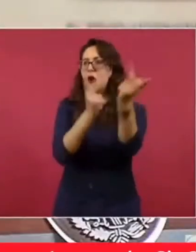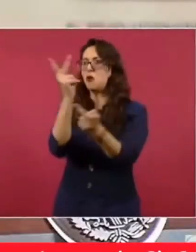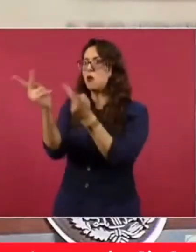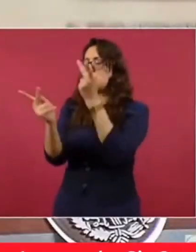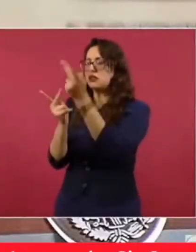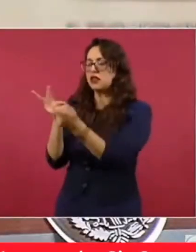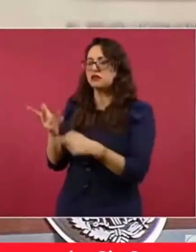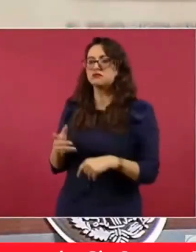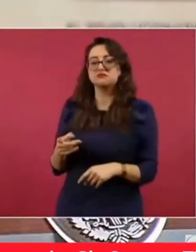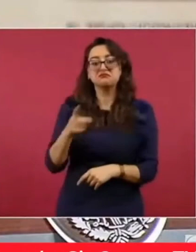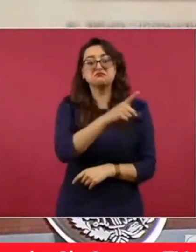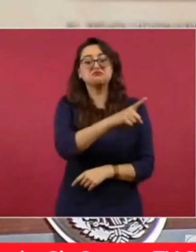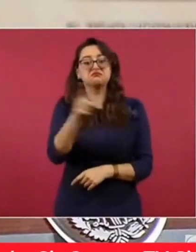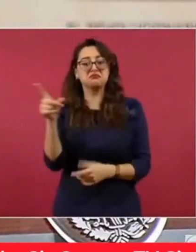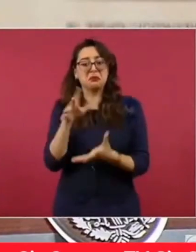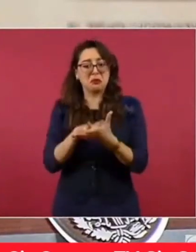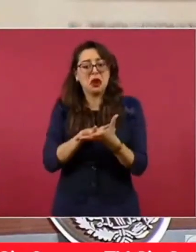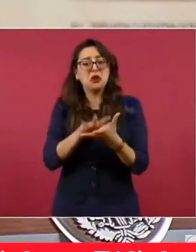contenta.